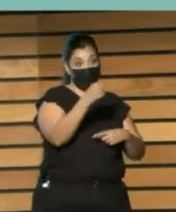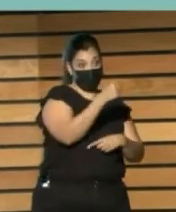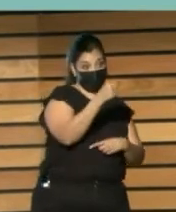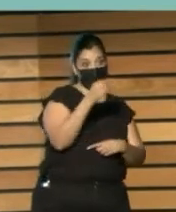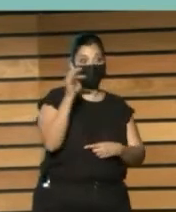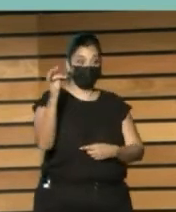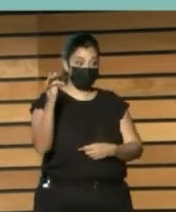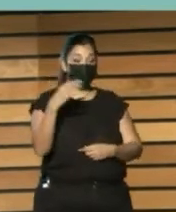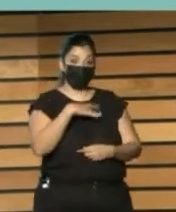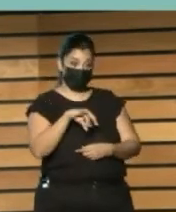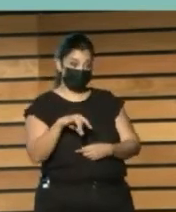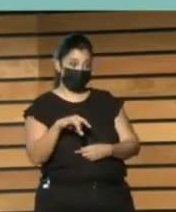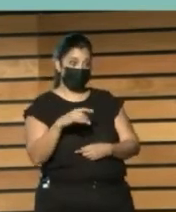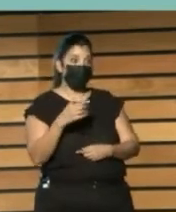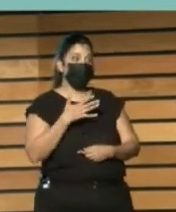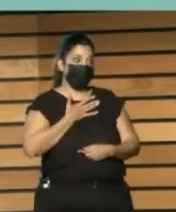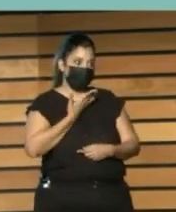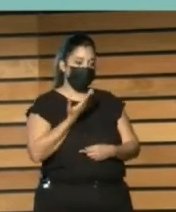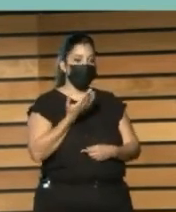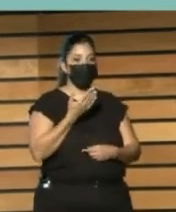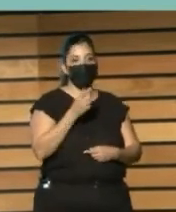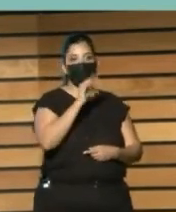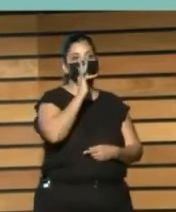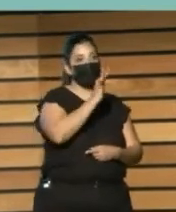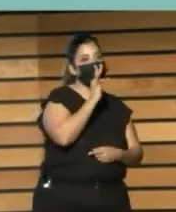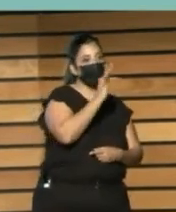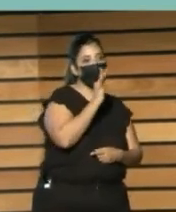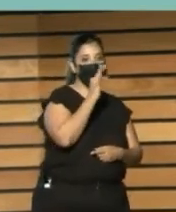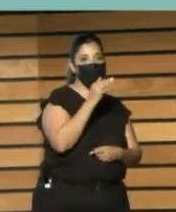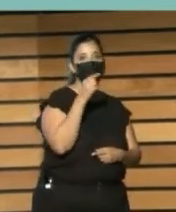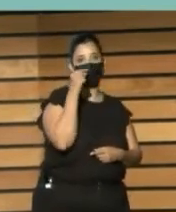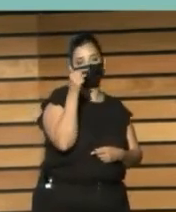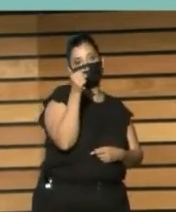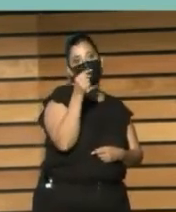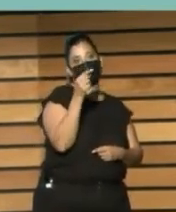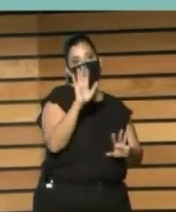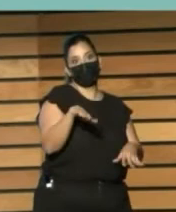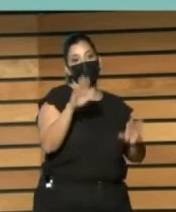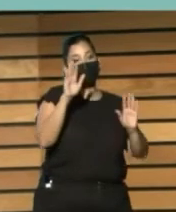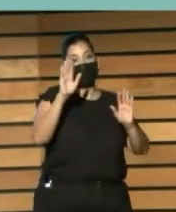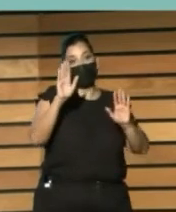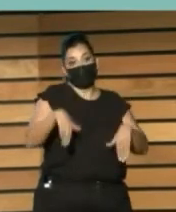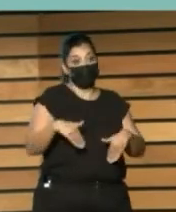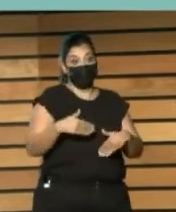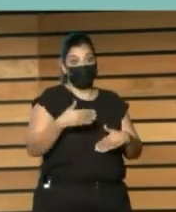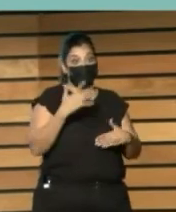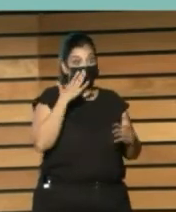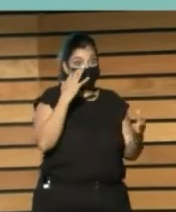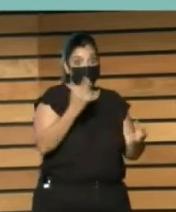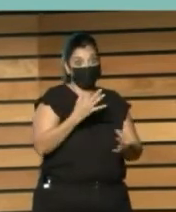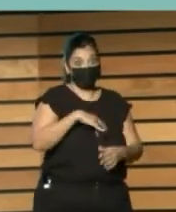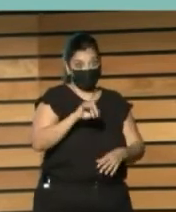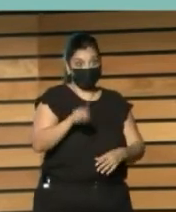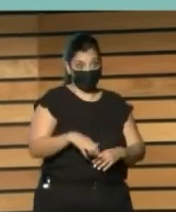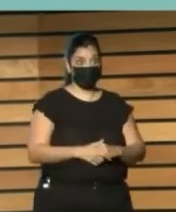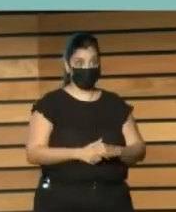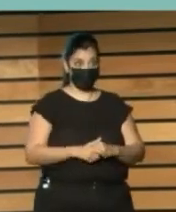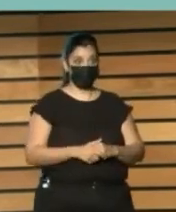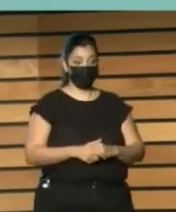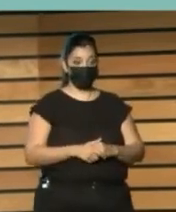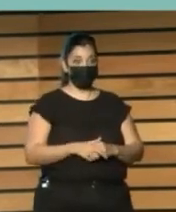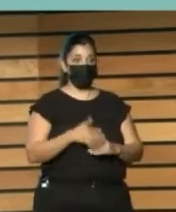Puede representar Muchas promesas Pero también Incluye muchos peligros Cuando llegó La industrialización